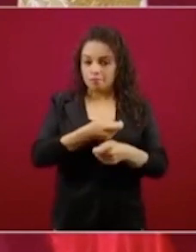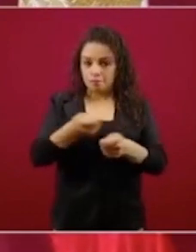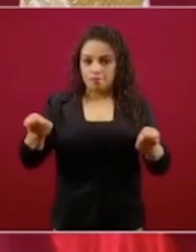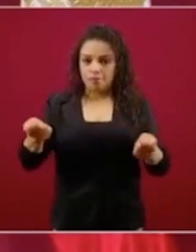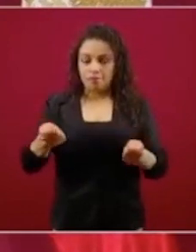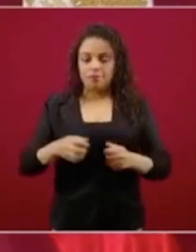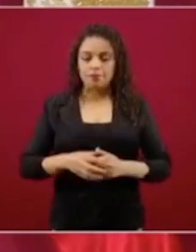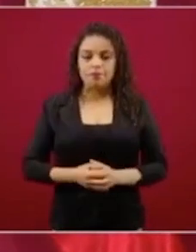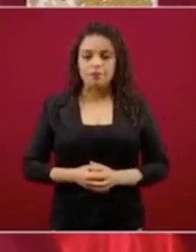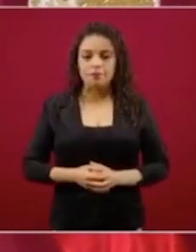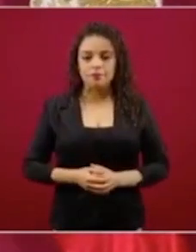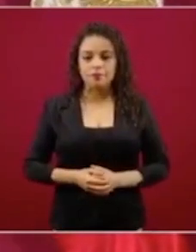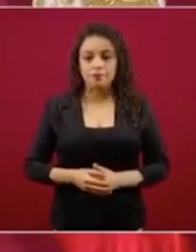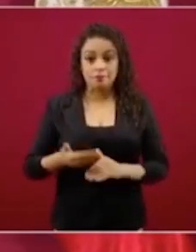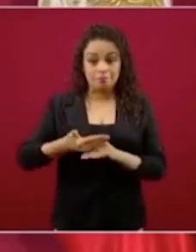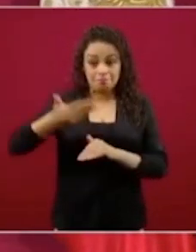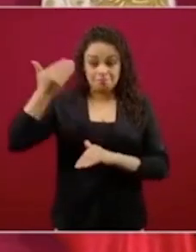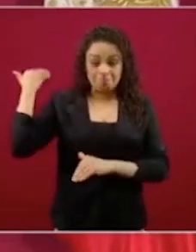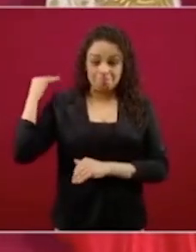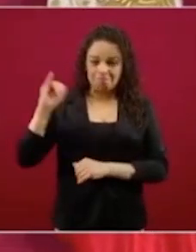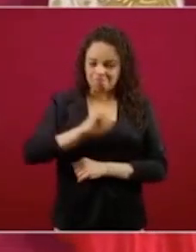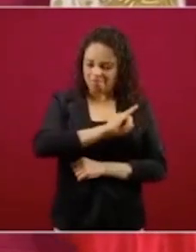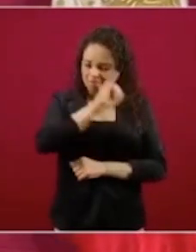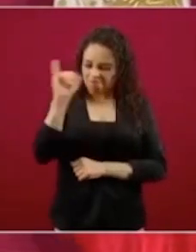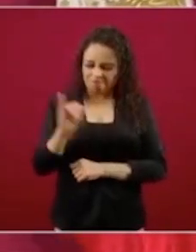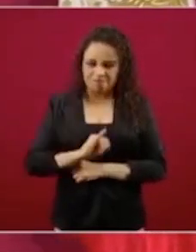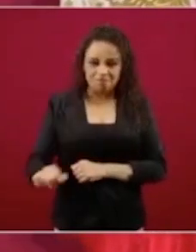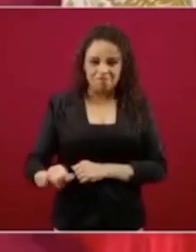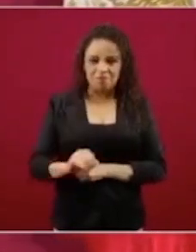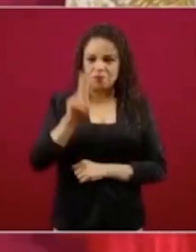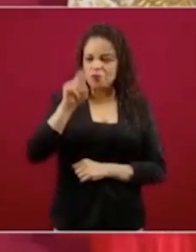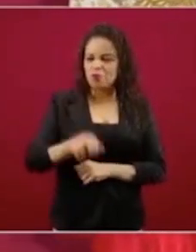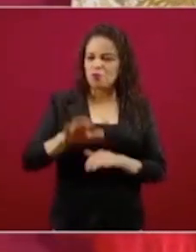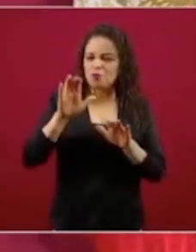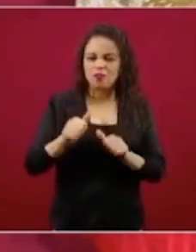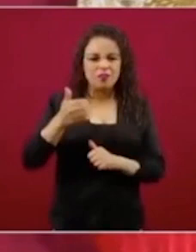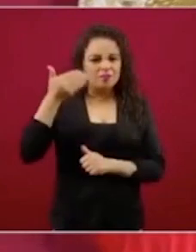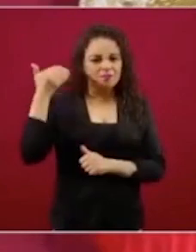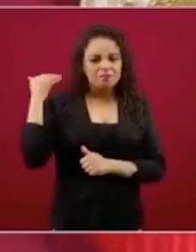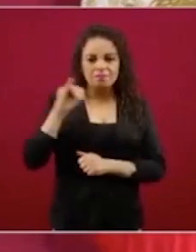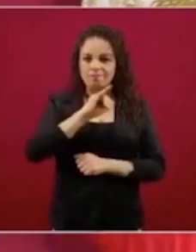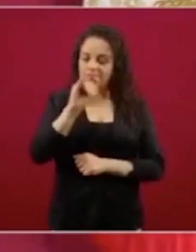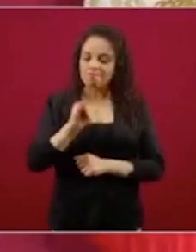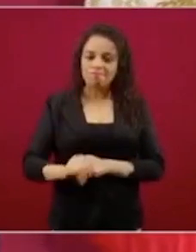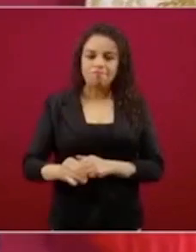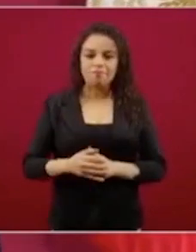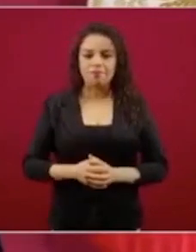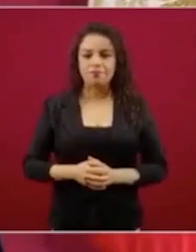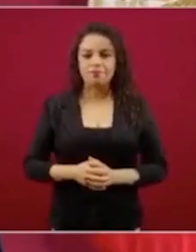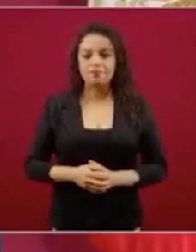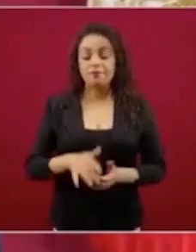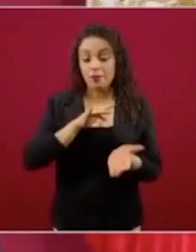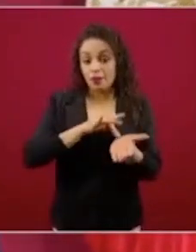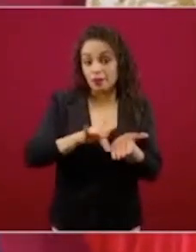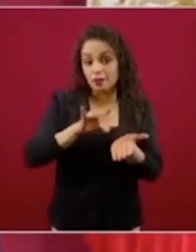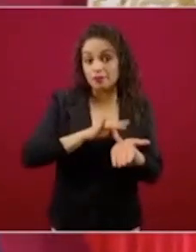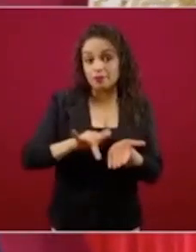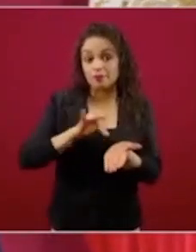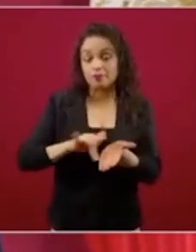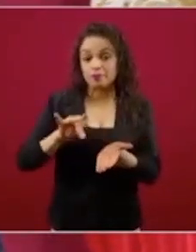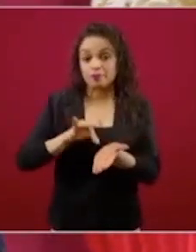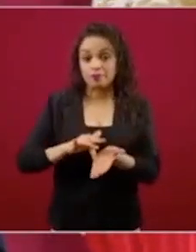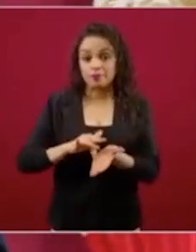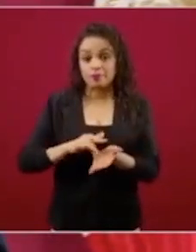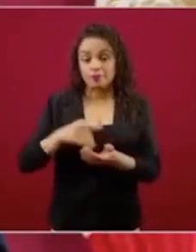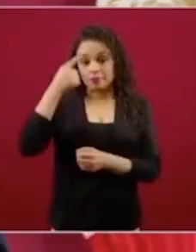como nunca había sucedido, en apoyos a